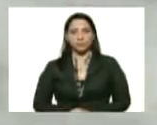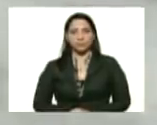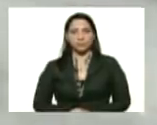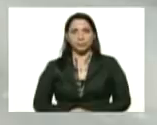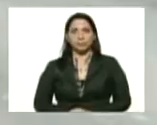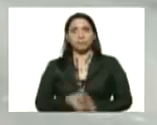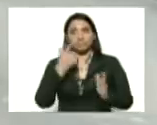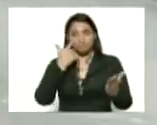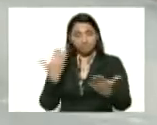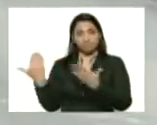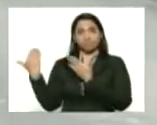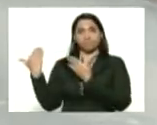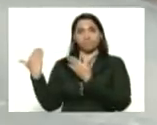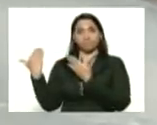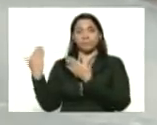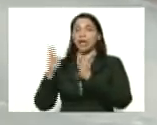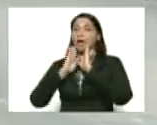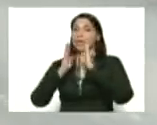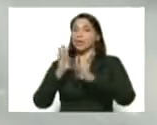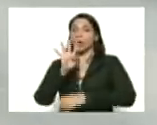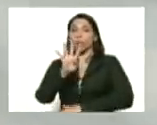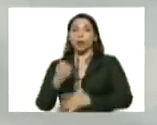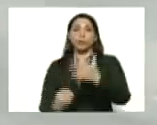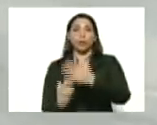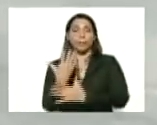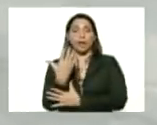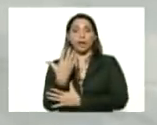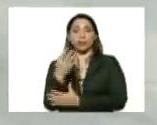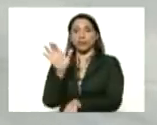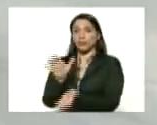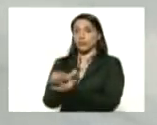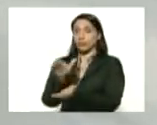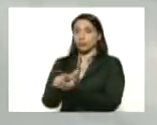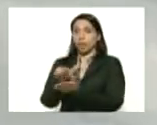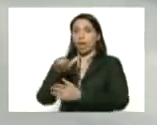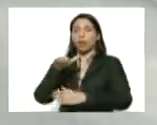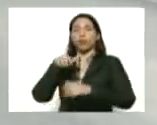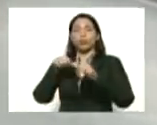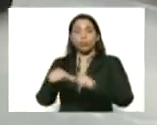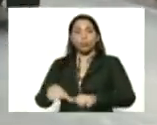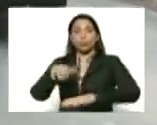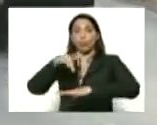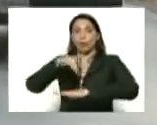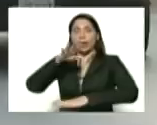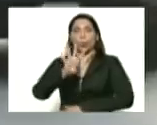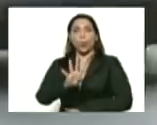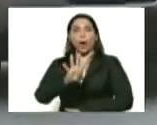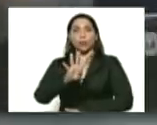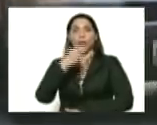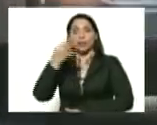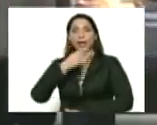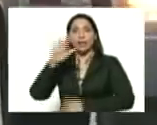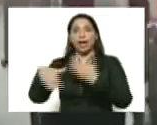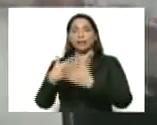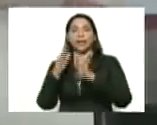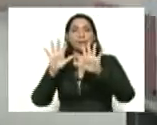Así también luce la famosa avenida 4 de mayo en Por la Mar, durante el toque de queda de 4 de la tarde a 10 de la mañana.